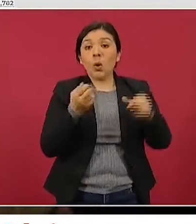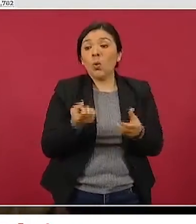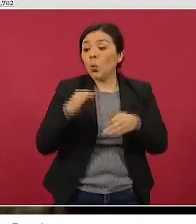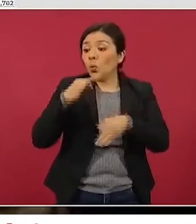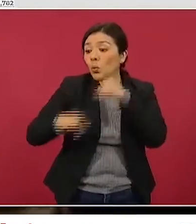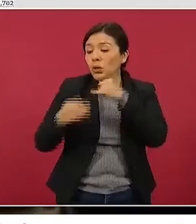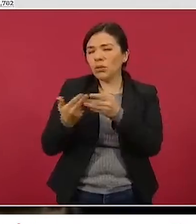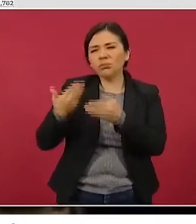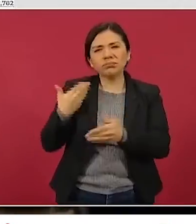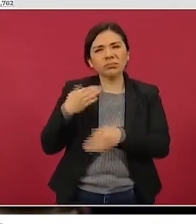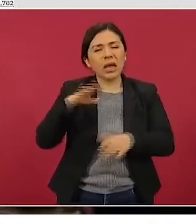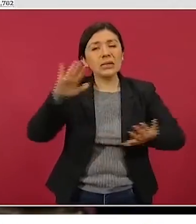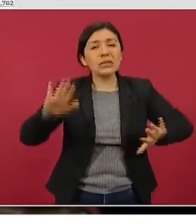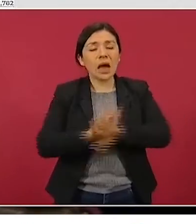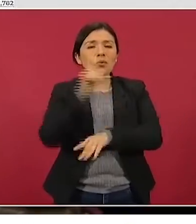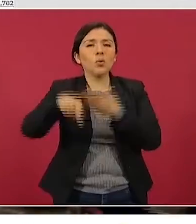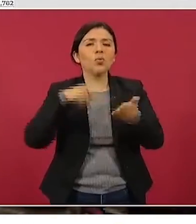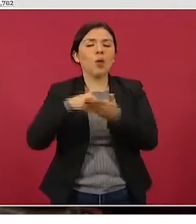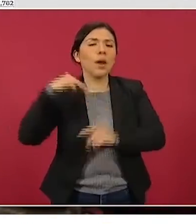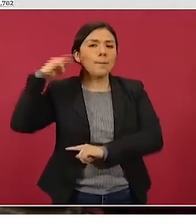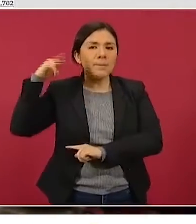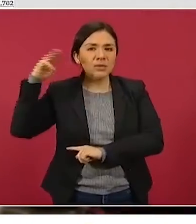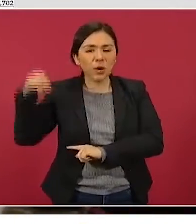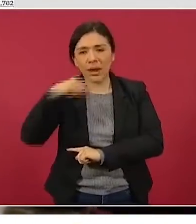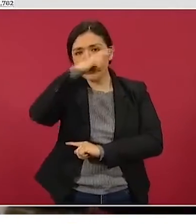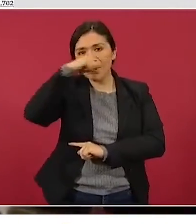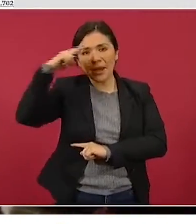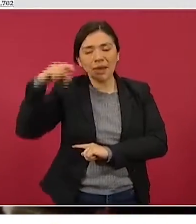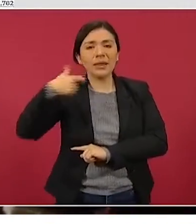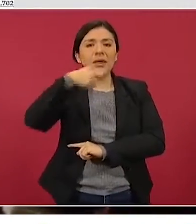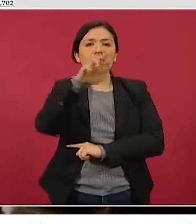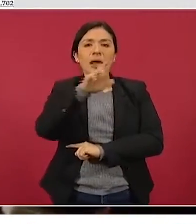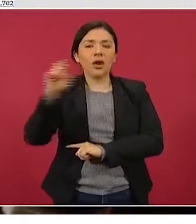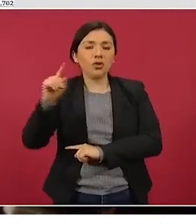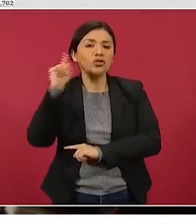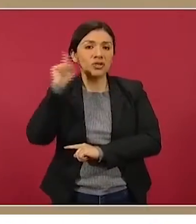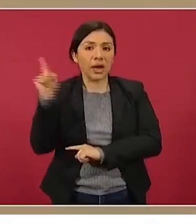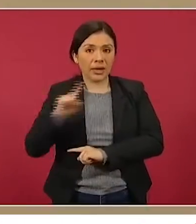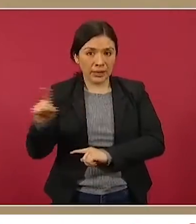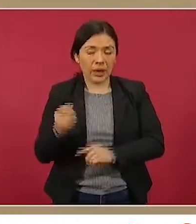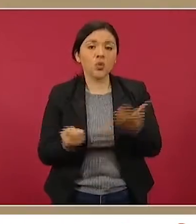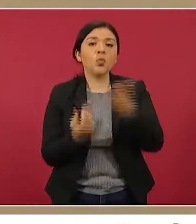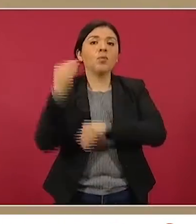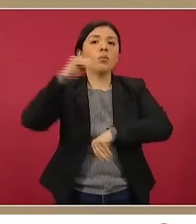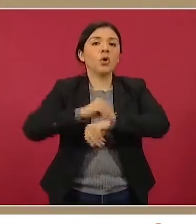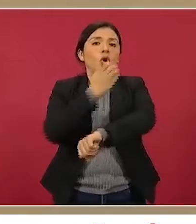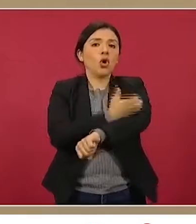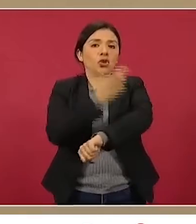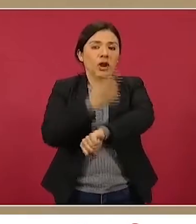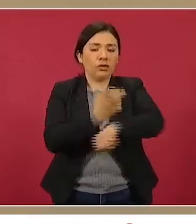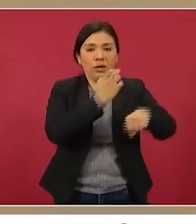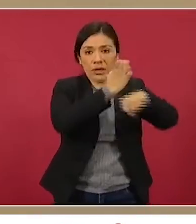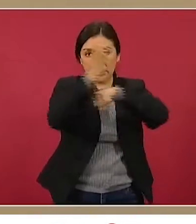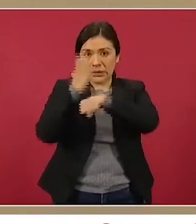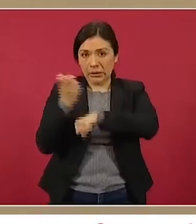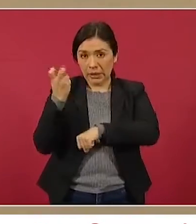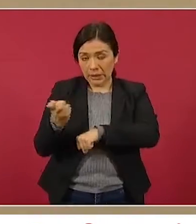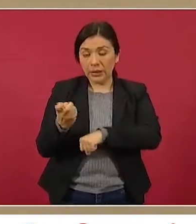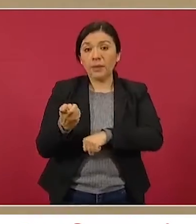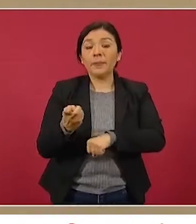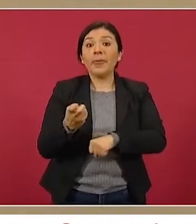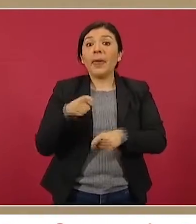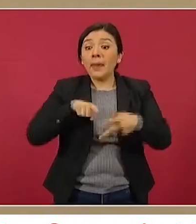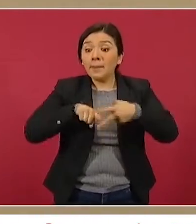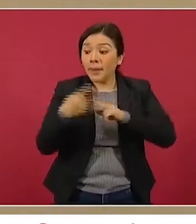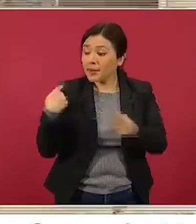en el estado de Michoacán, Nayarit, Quintana Roo y Zacatecas. Son los nuevos coordinadores estatales que en este mes